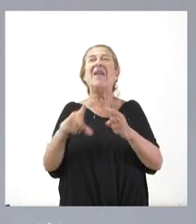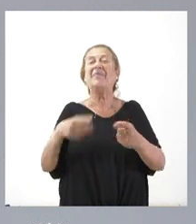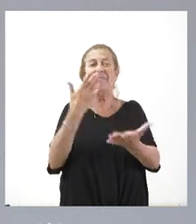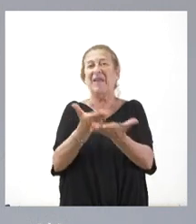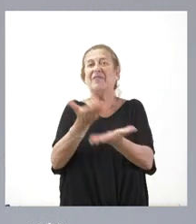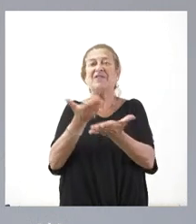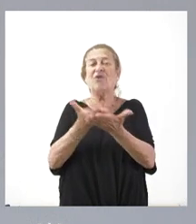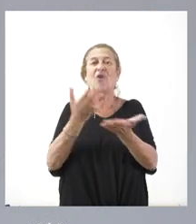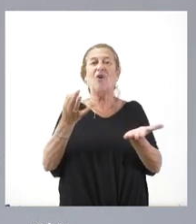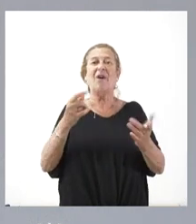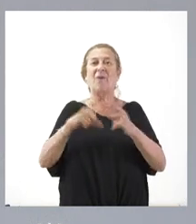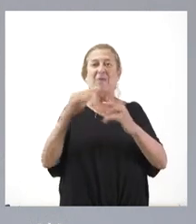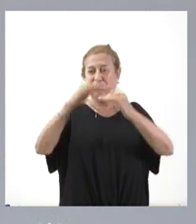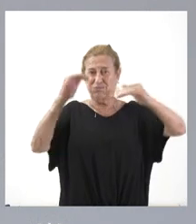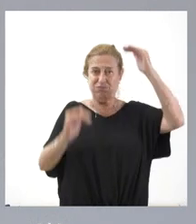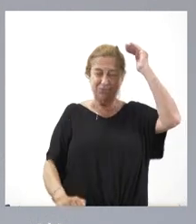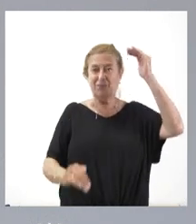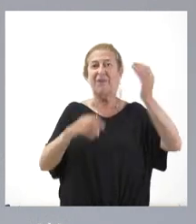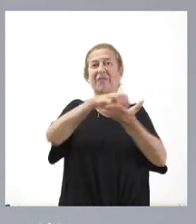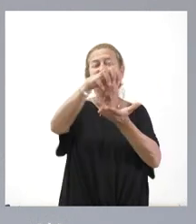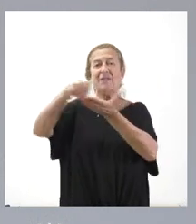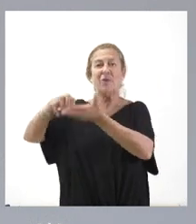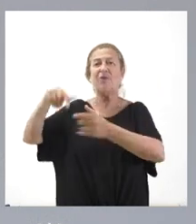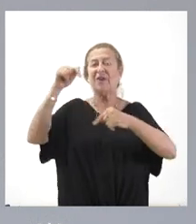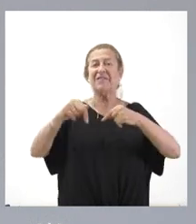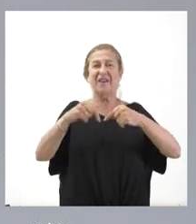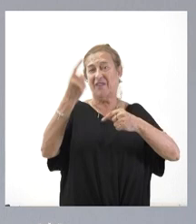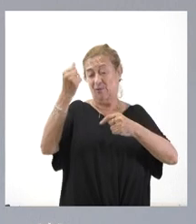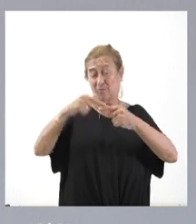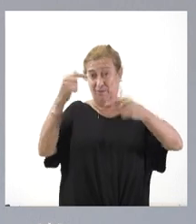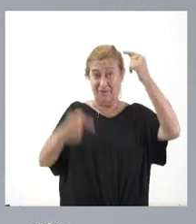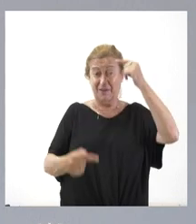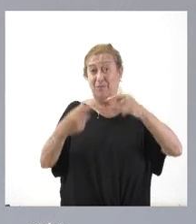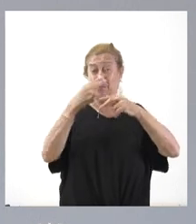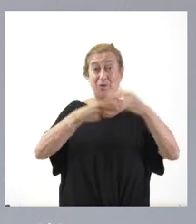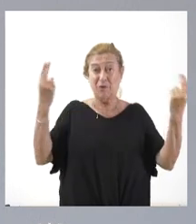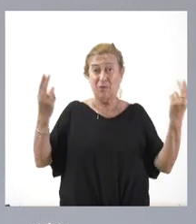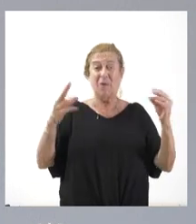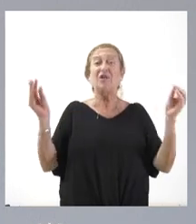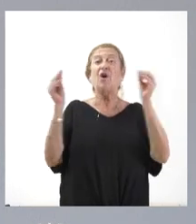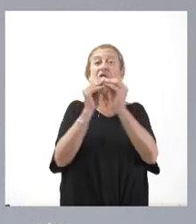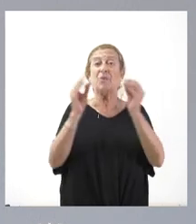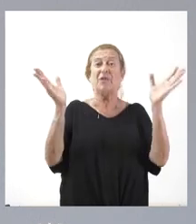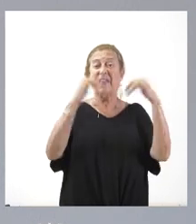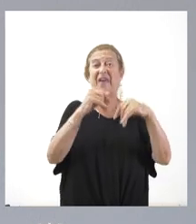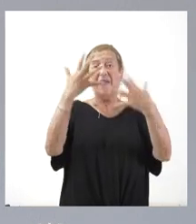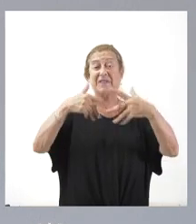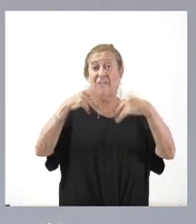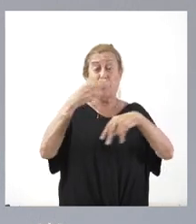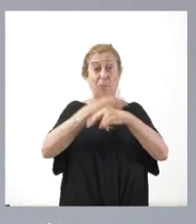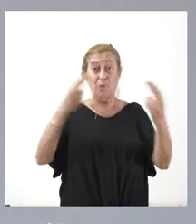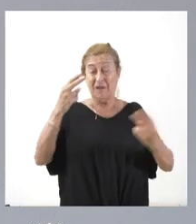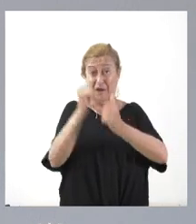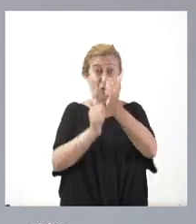lógicamente, el desequilibrio de la distribución de este déficit público, que se corresponde poco con el peso que las Administraciones públicas tenemos en competencias